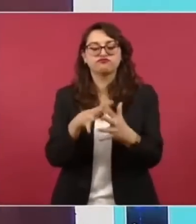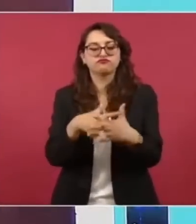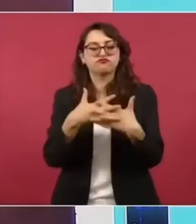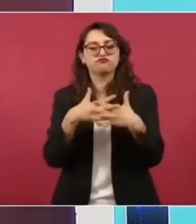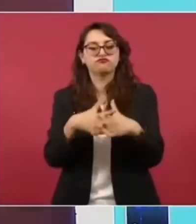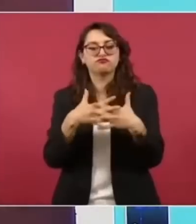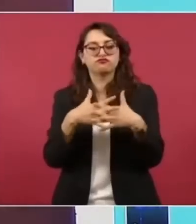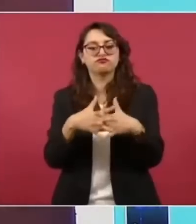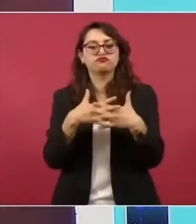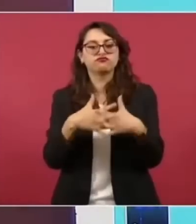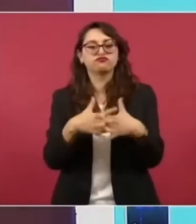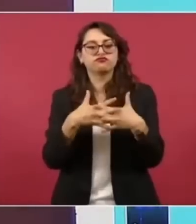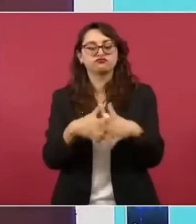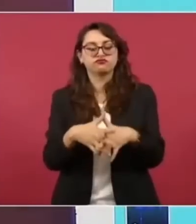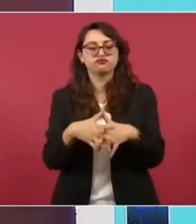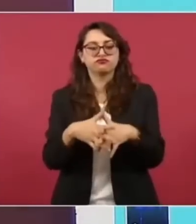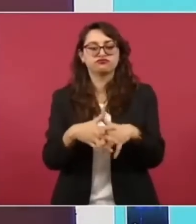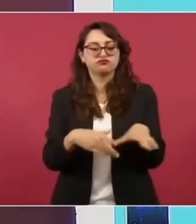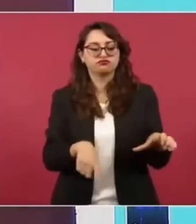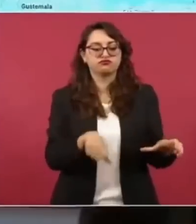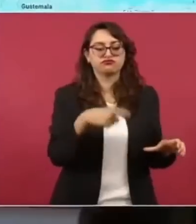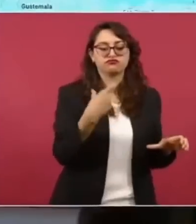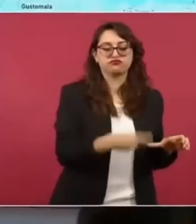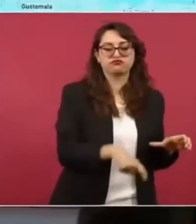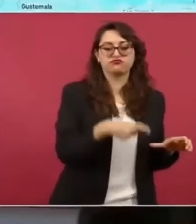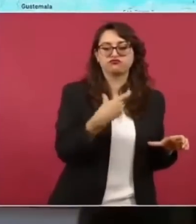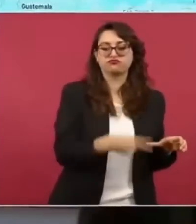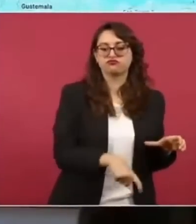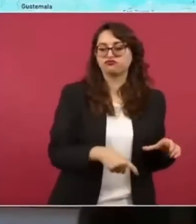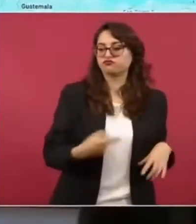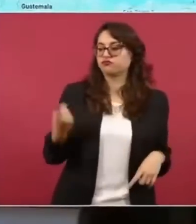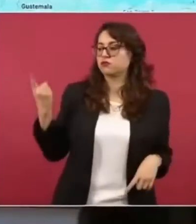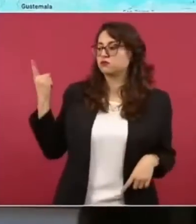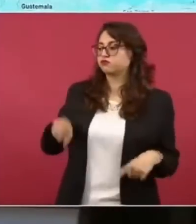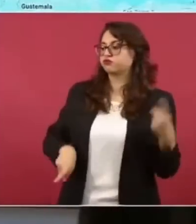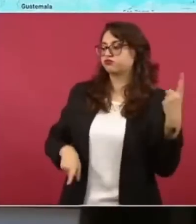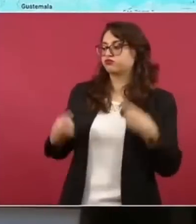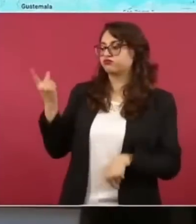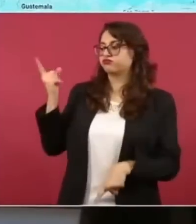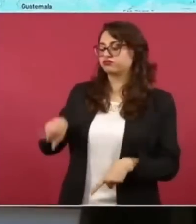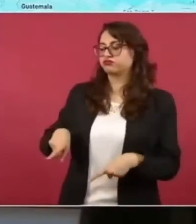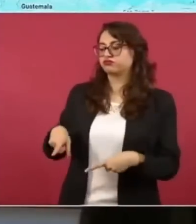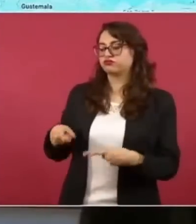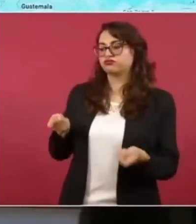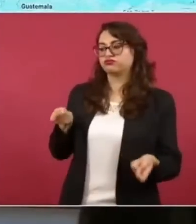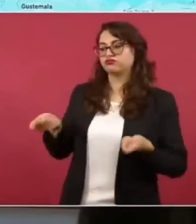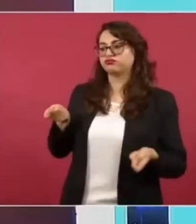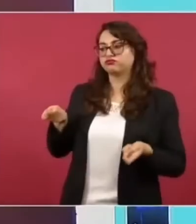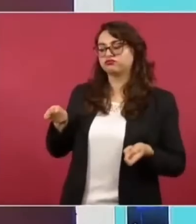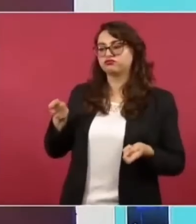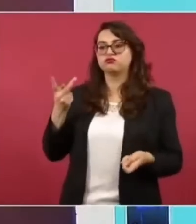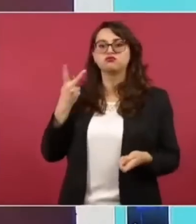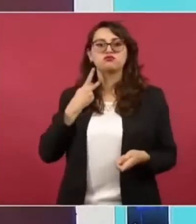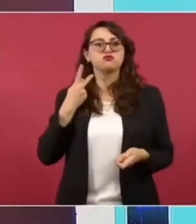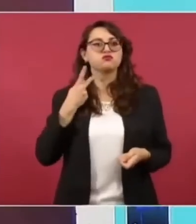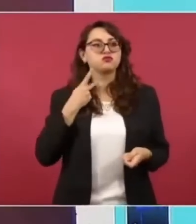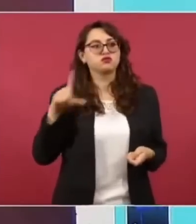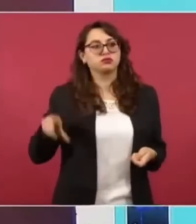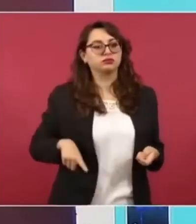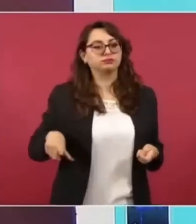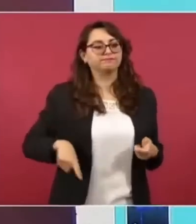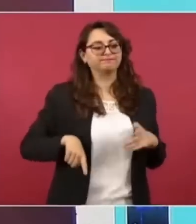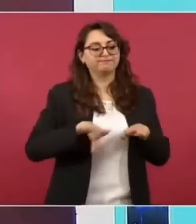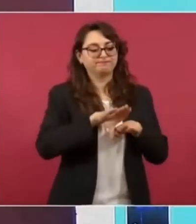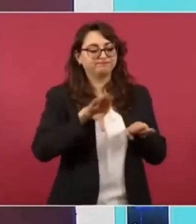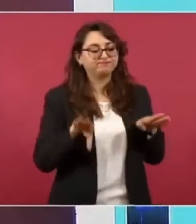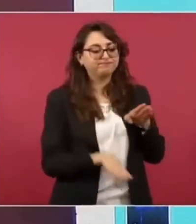El poder económico tenía sometido al poder público.